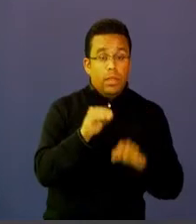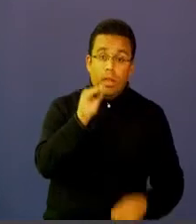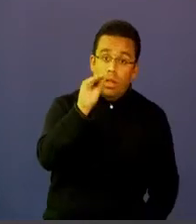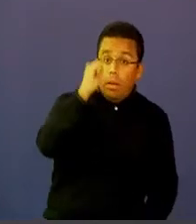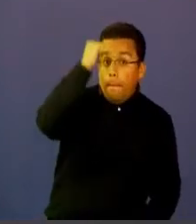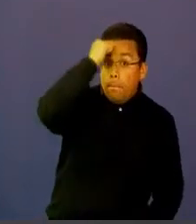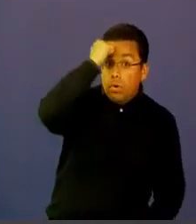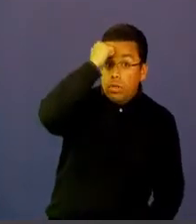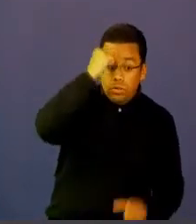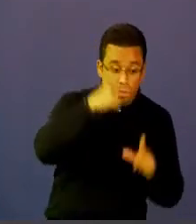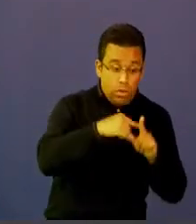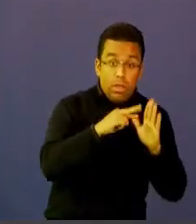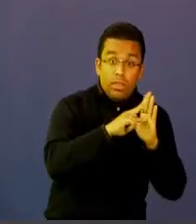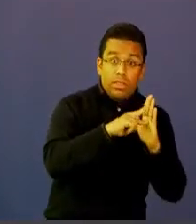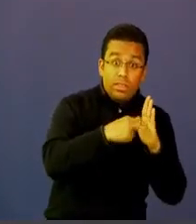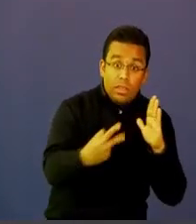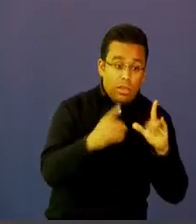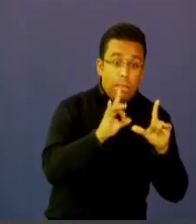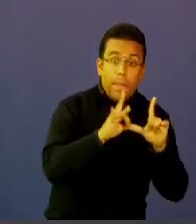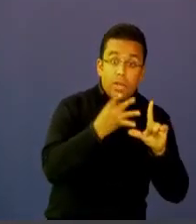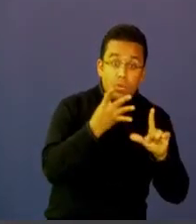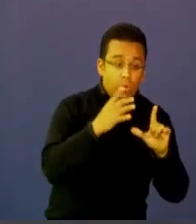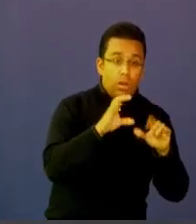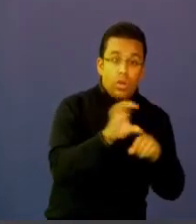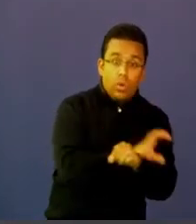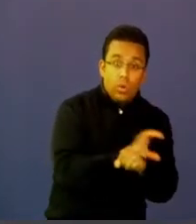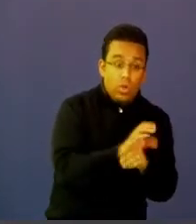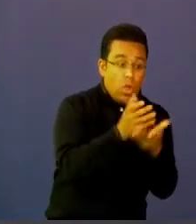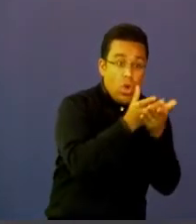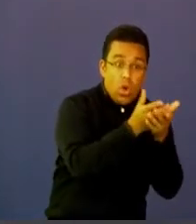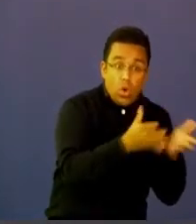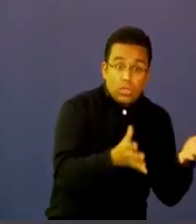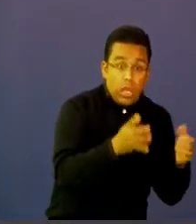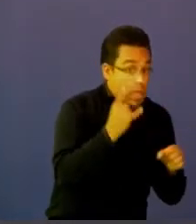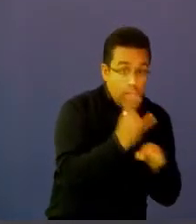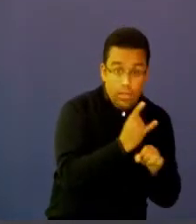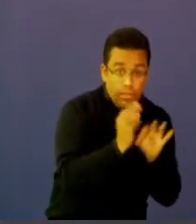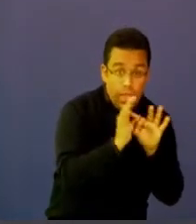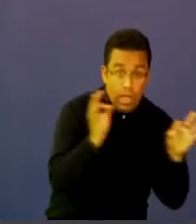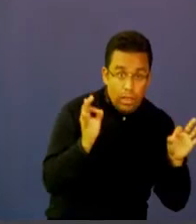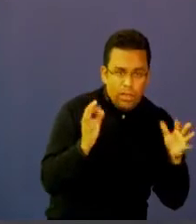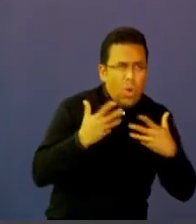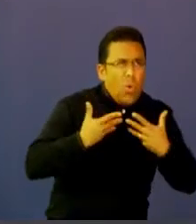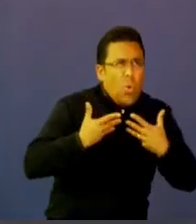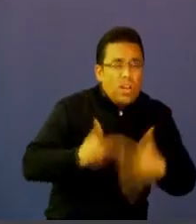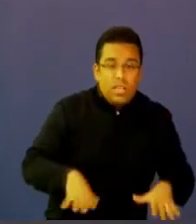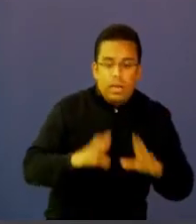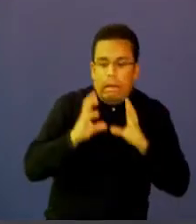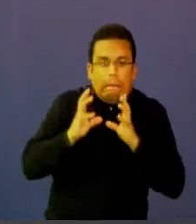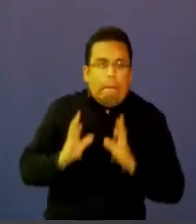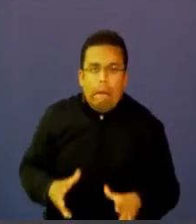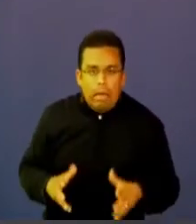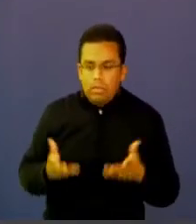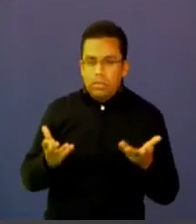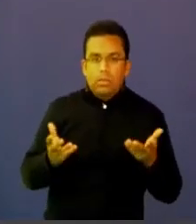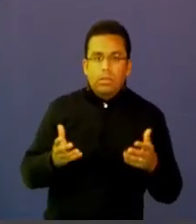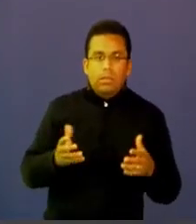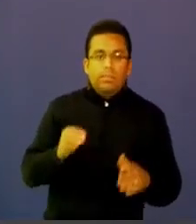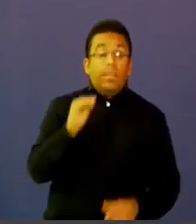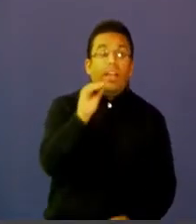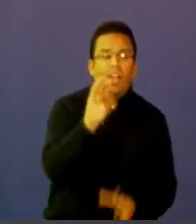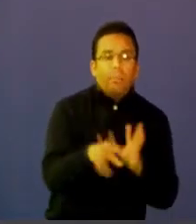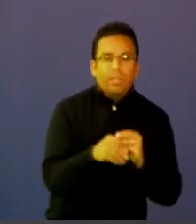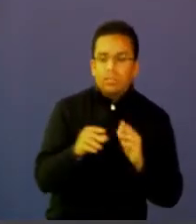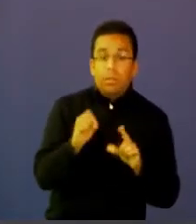use las tecnologías de la información y las comunicaciones para lo que sea para su clase es más puede dar la clase